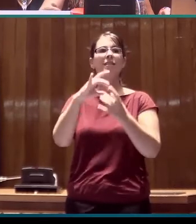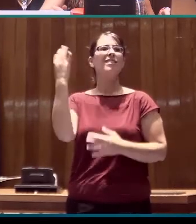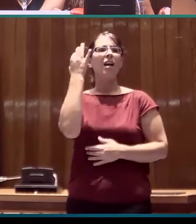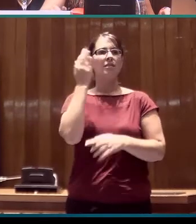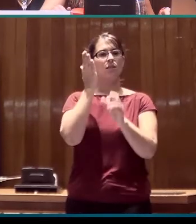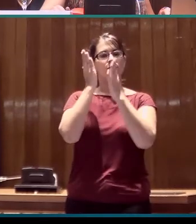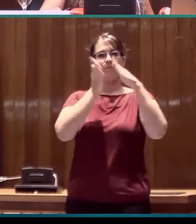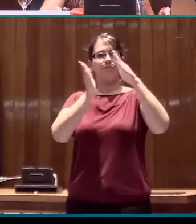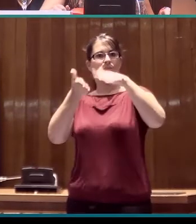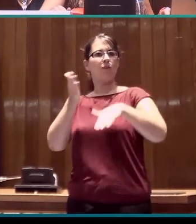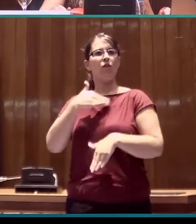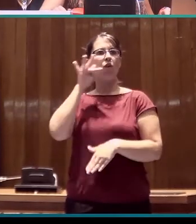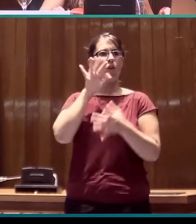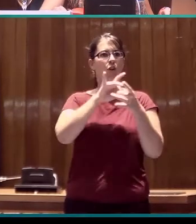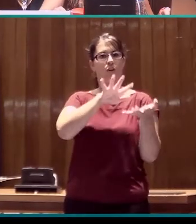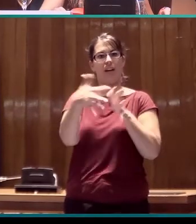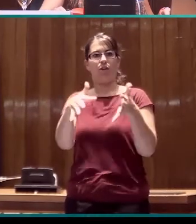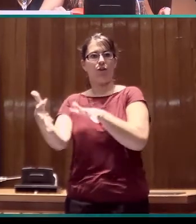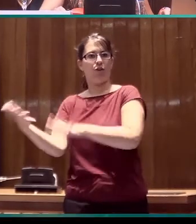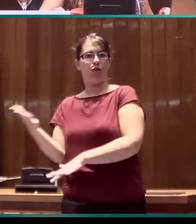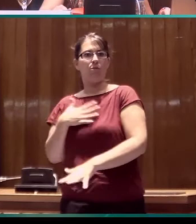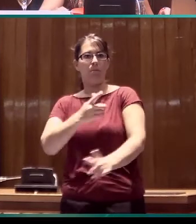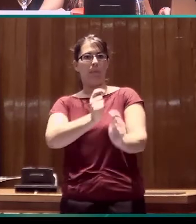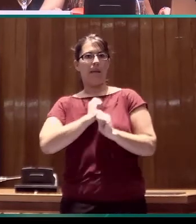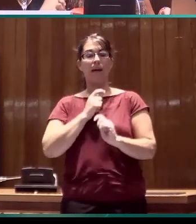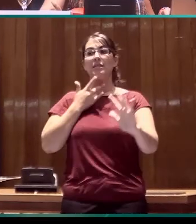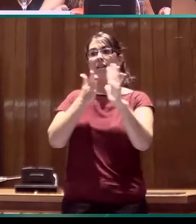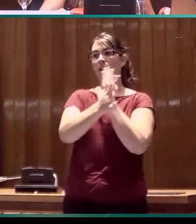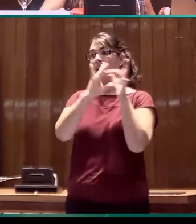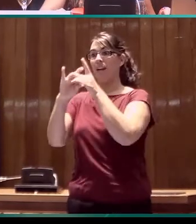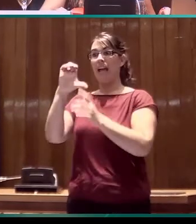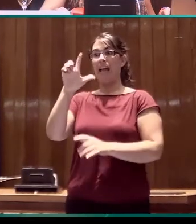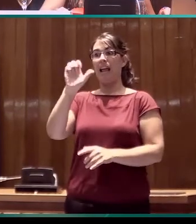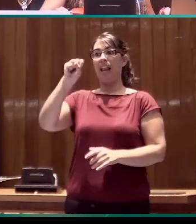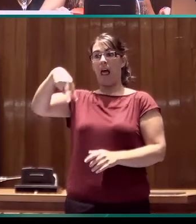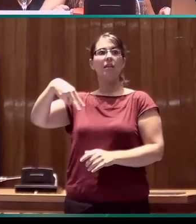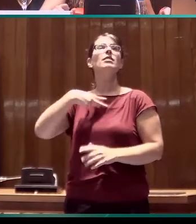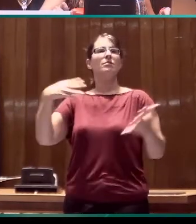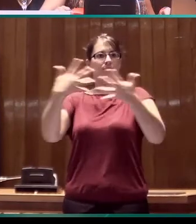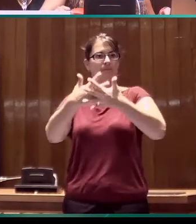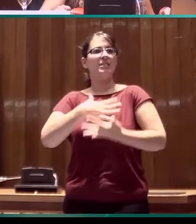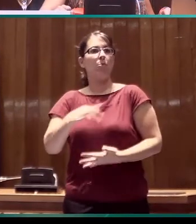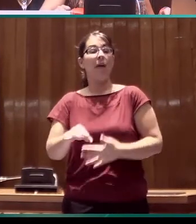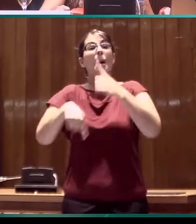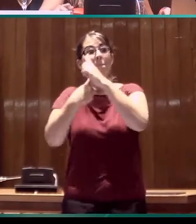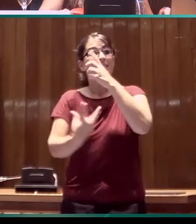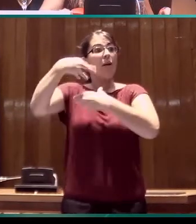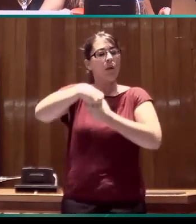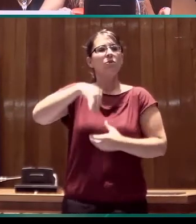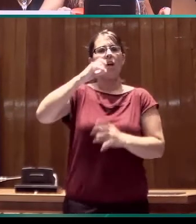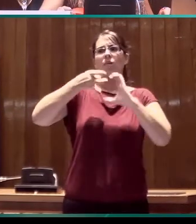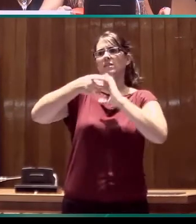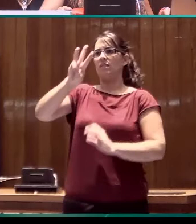y además al ser alfabéticos fácilmente compatible con el AN y además ya lo utiliza el DILSE 3. El DILSE 3 ya contiene,